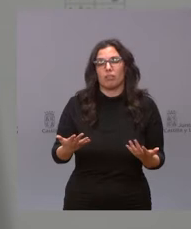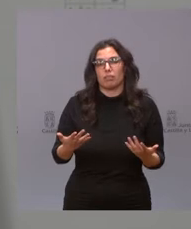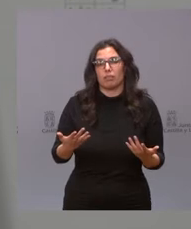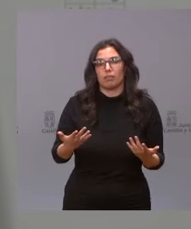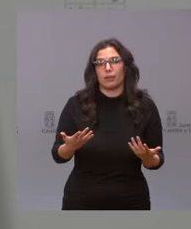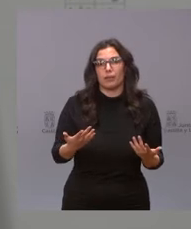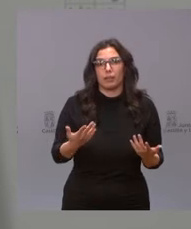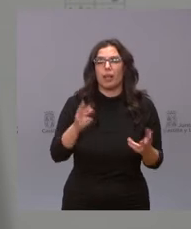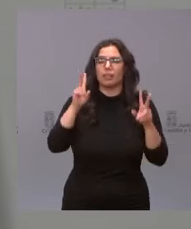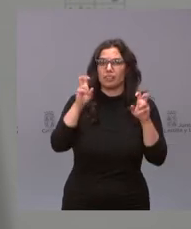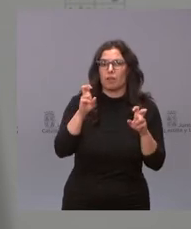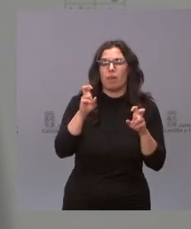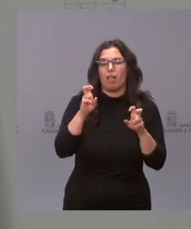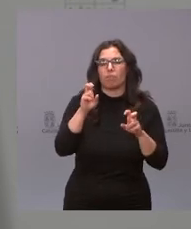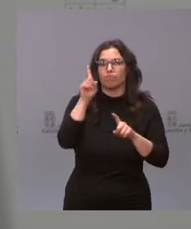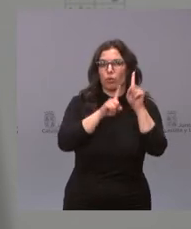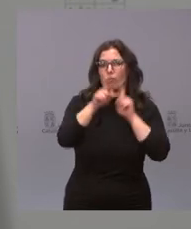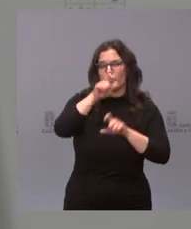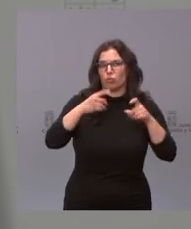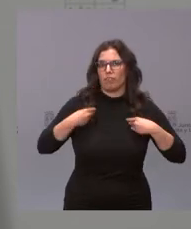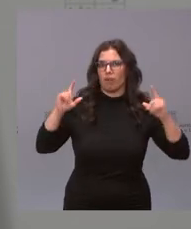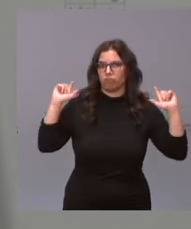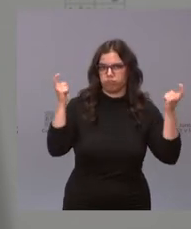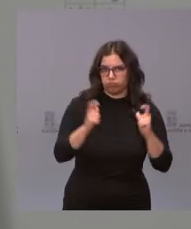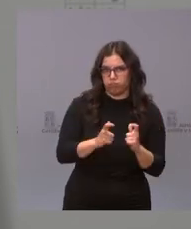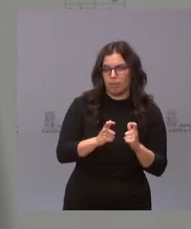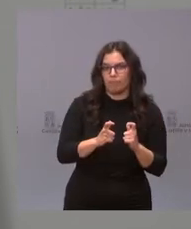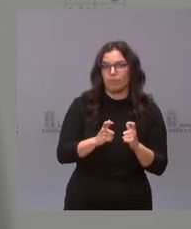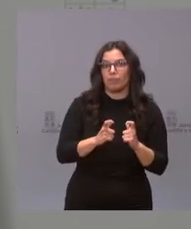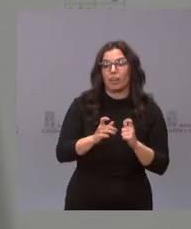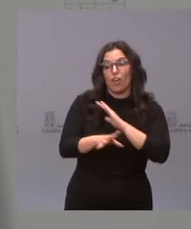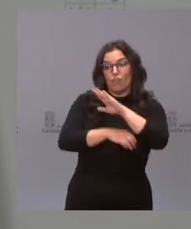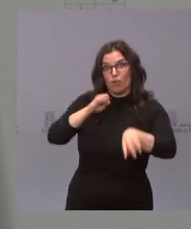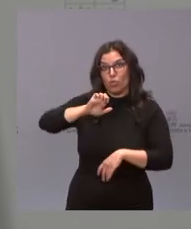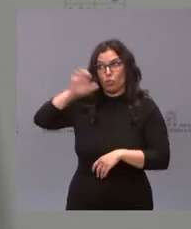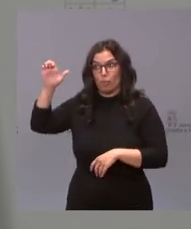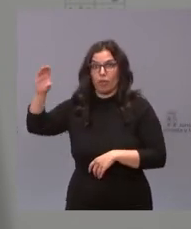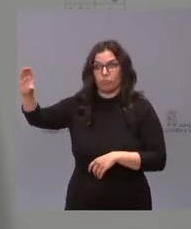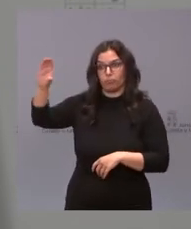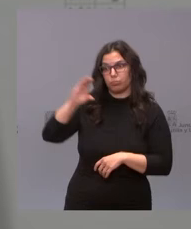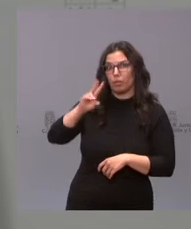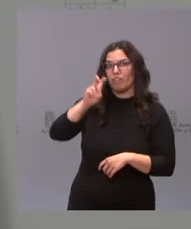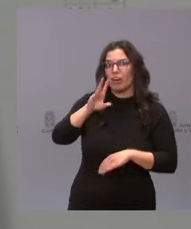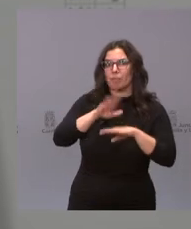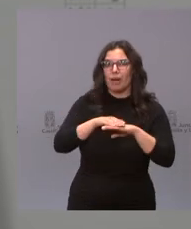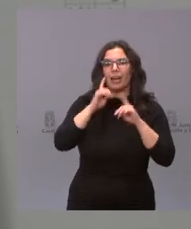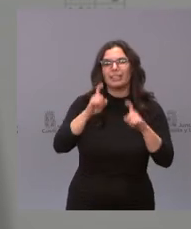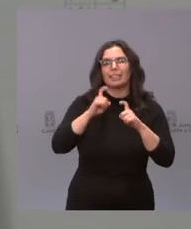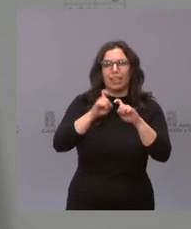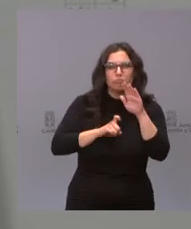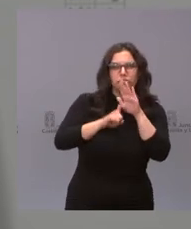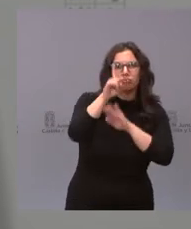el reto demográfico que los fondos europeos sirvan para hacer una política de crecimiento de todo el país